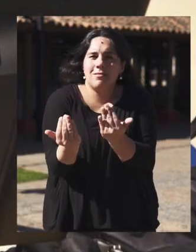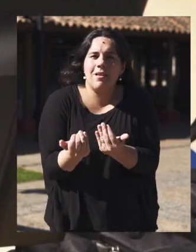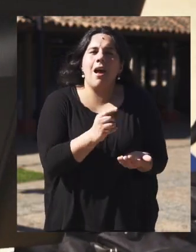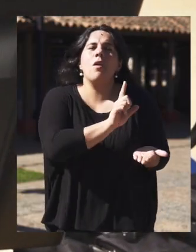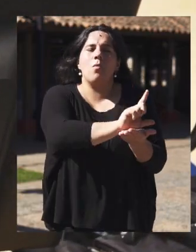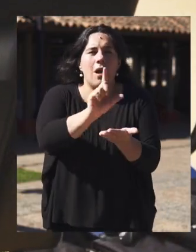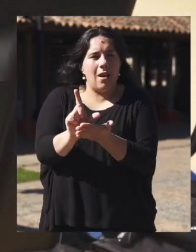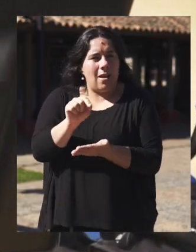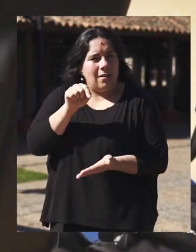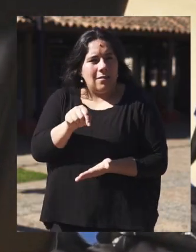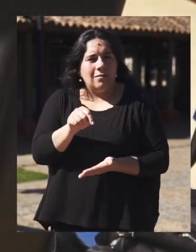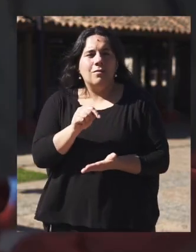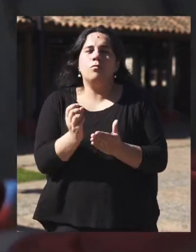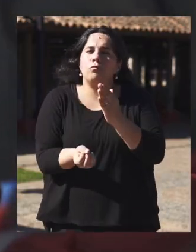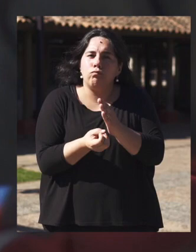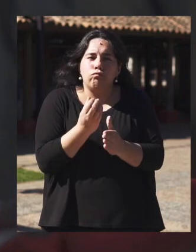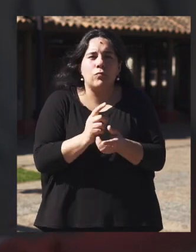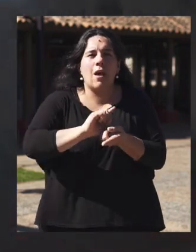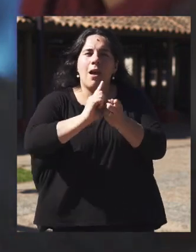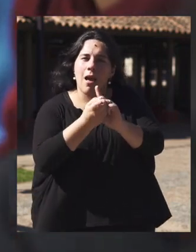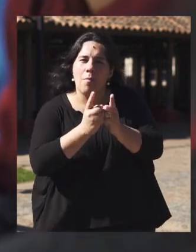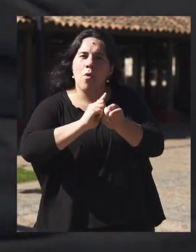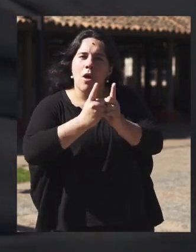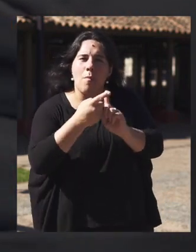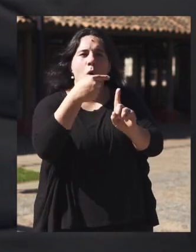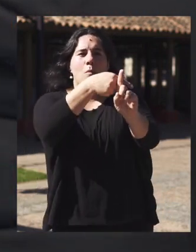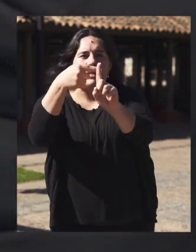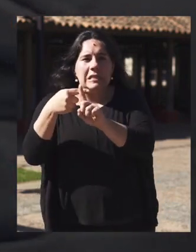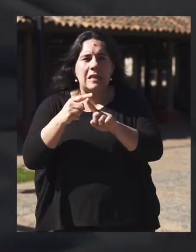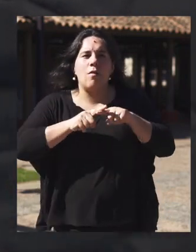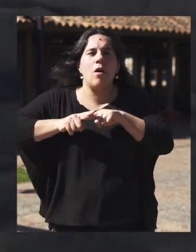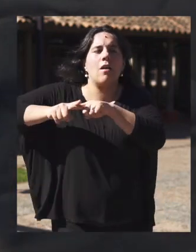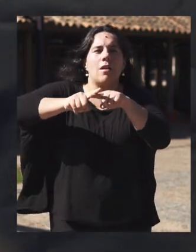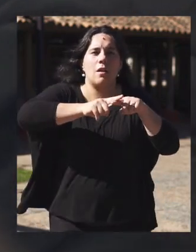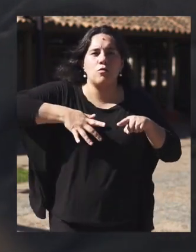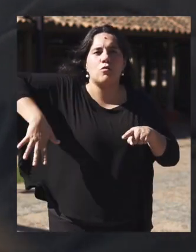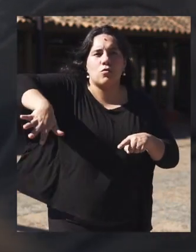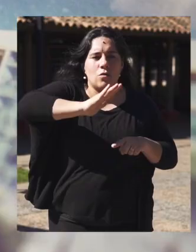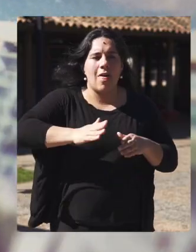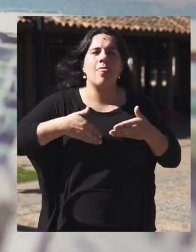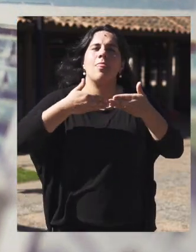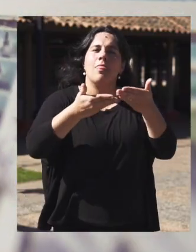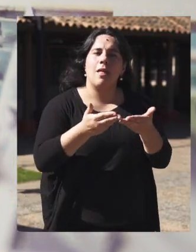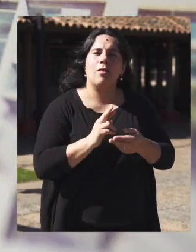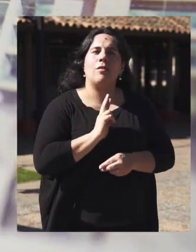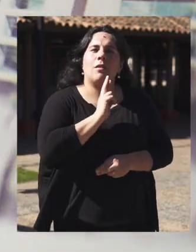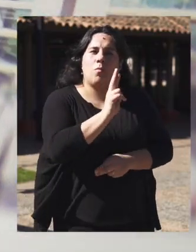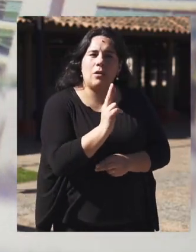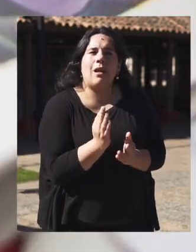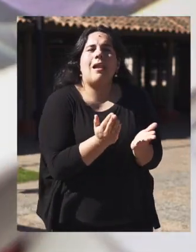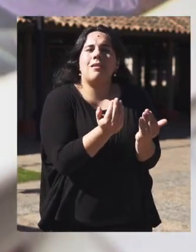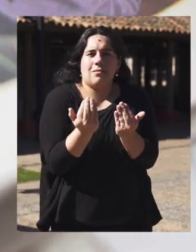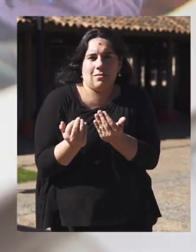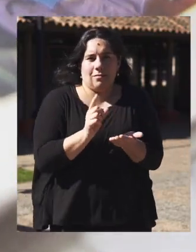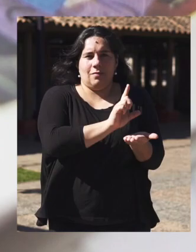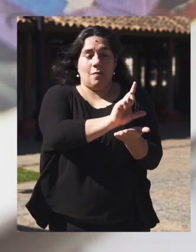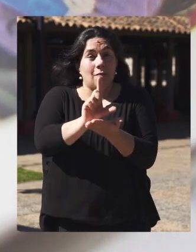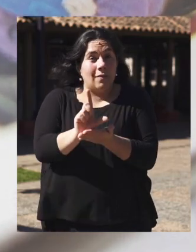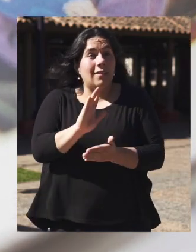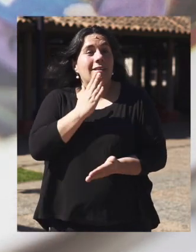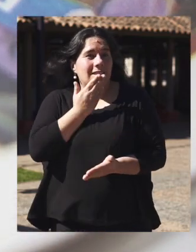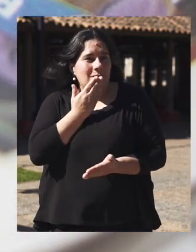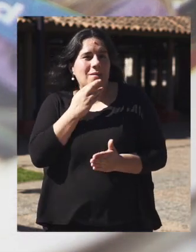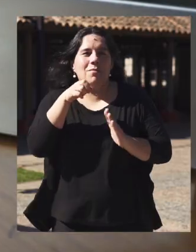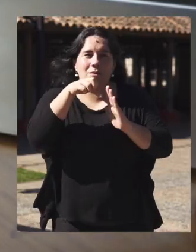locales. La innovación busca cambios positivos en la sociedad, dando respuesta a los requerimientos del entorno. Así